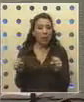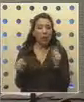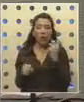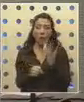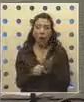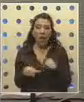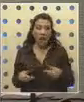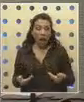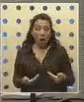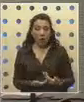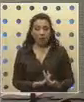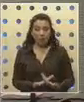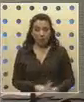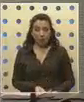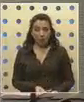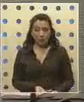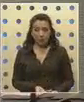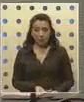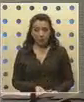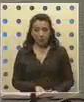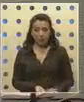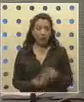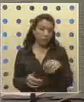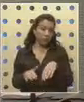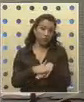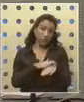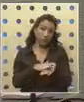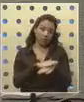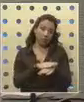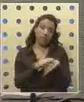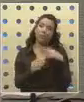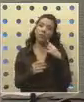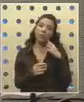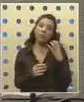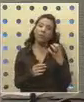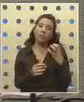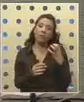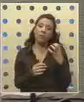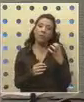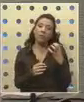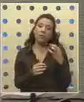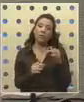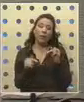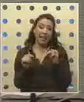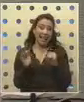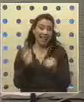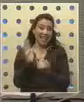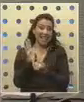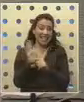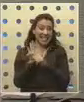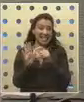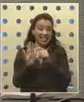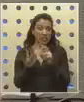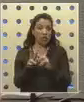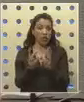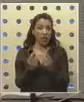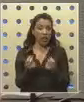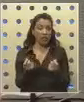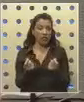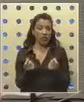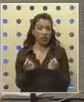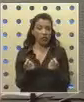existe hoy día. esa cuestión es fundamental porque este inciso vino a resolver